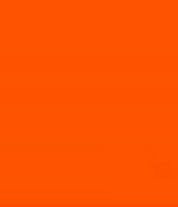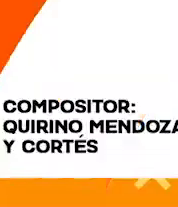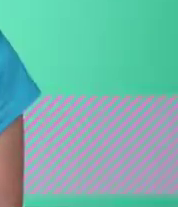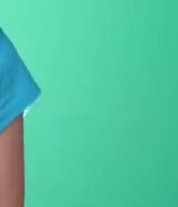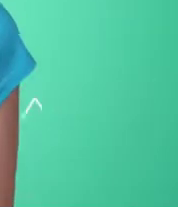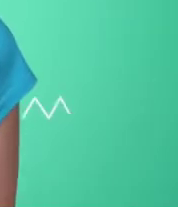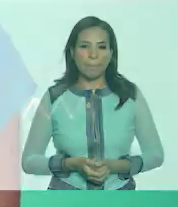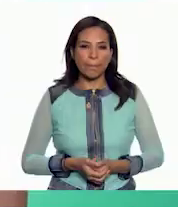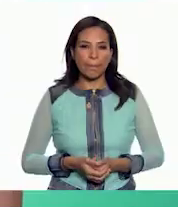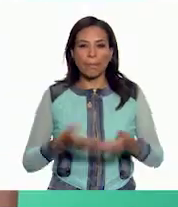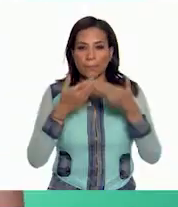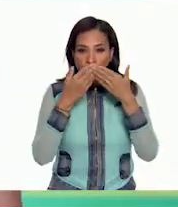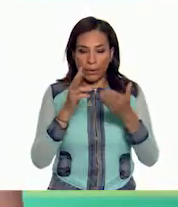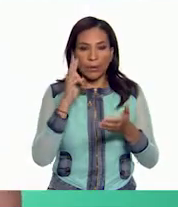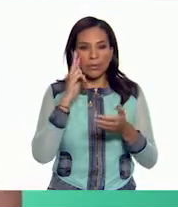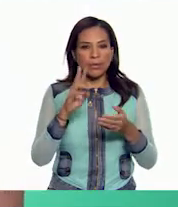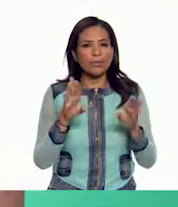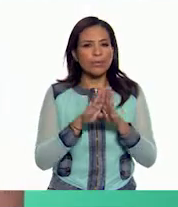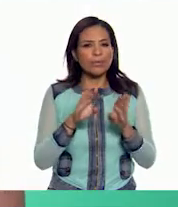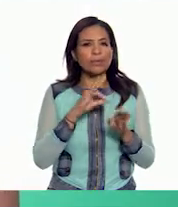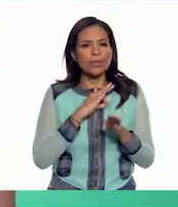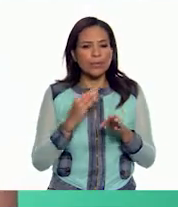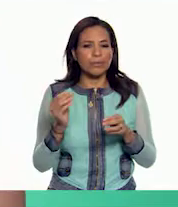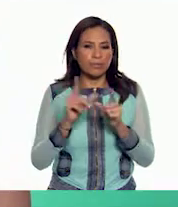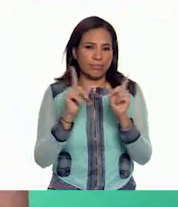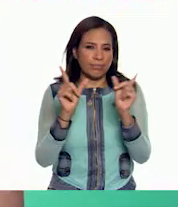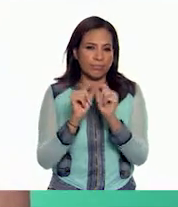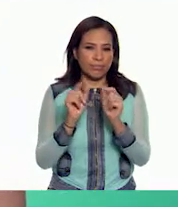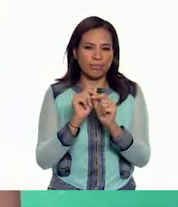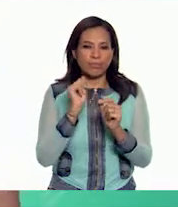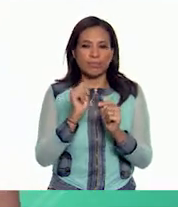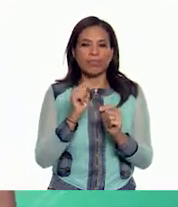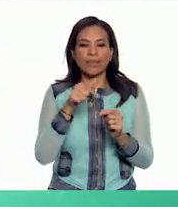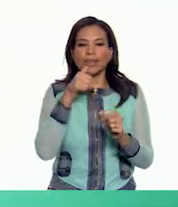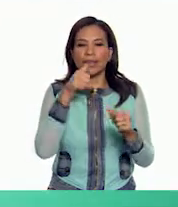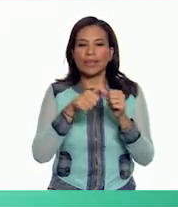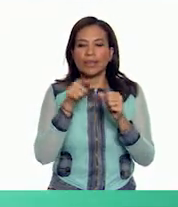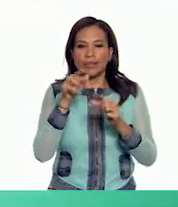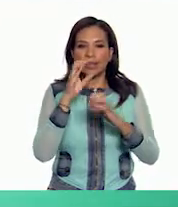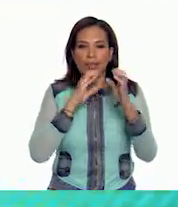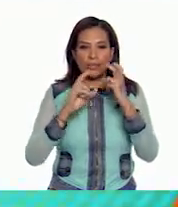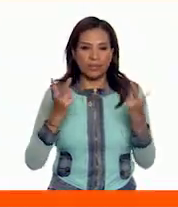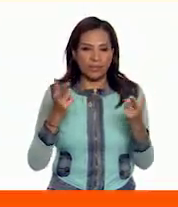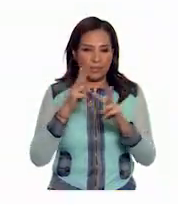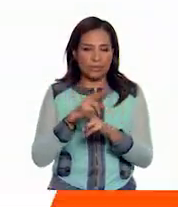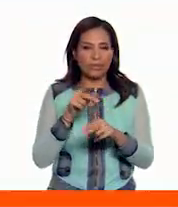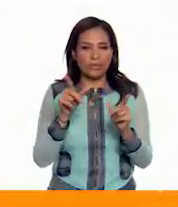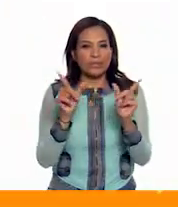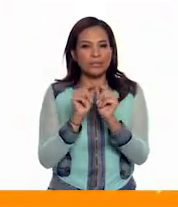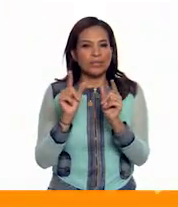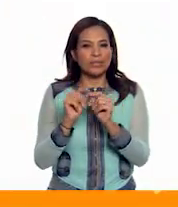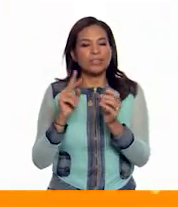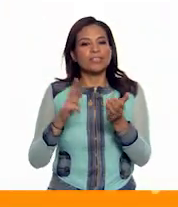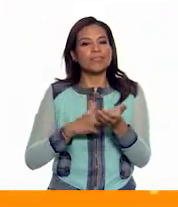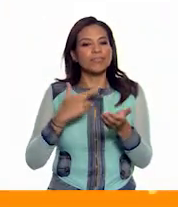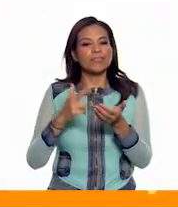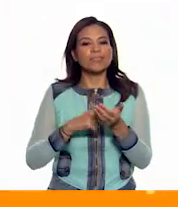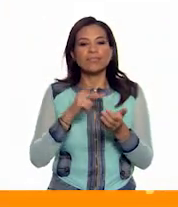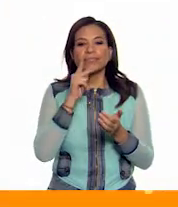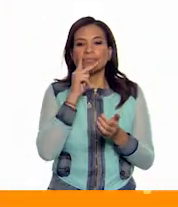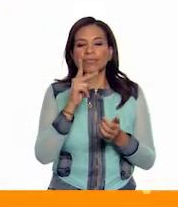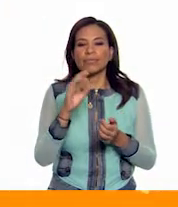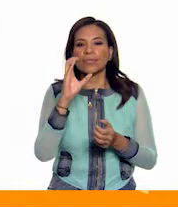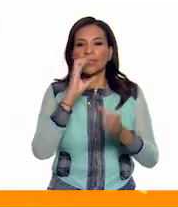Ahora veamos cómo podemos simplificar la letra de esta canción Sustituye esos párrafos que se repiten por la